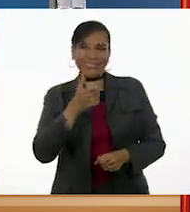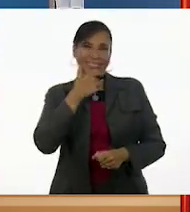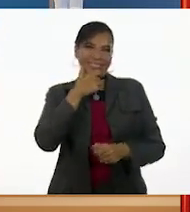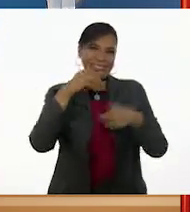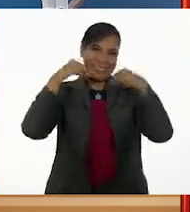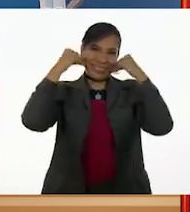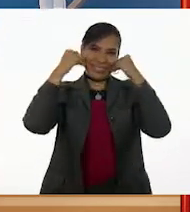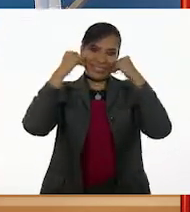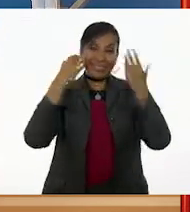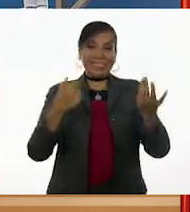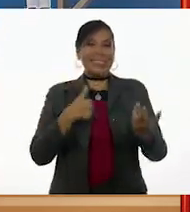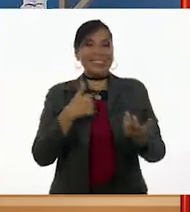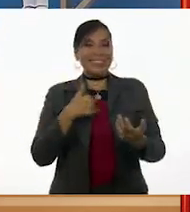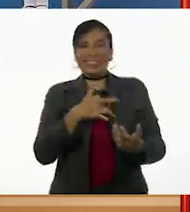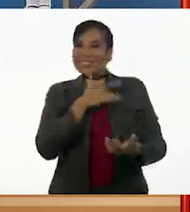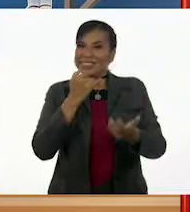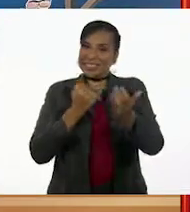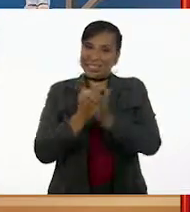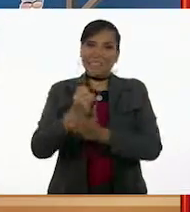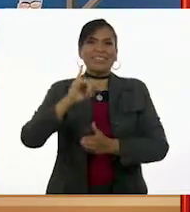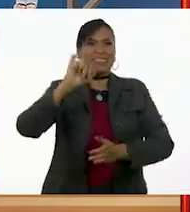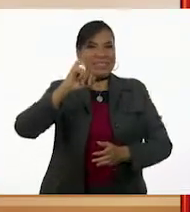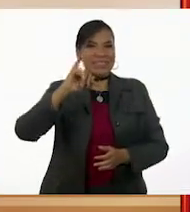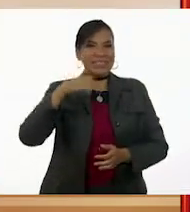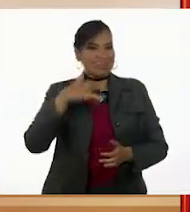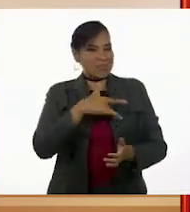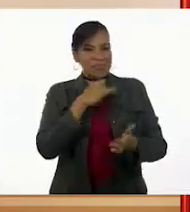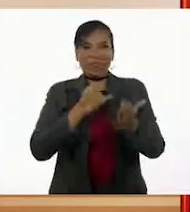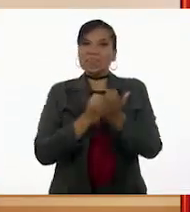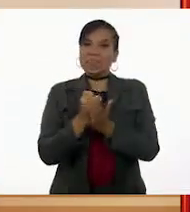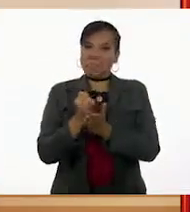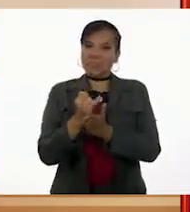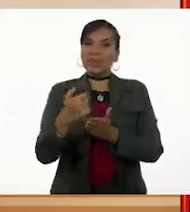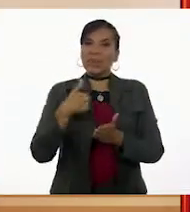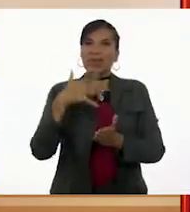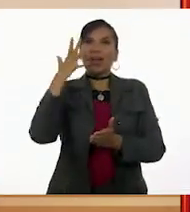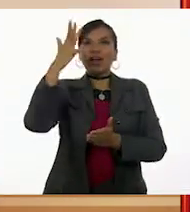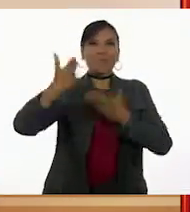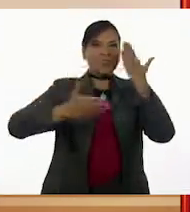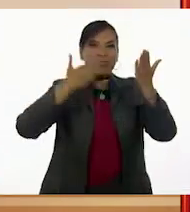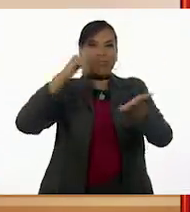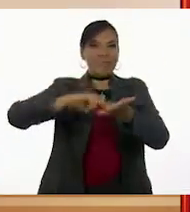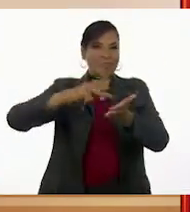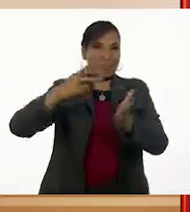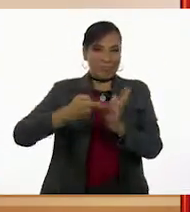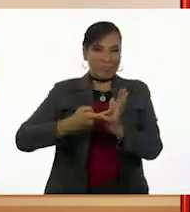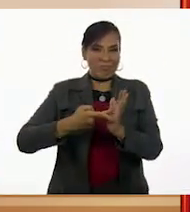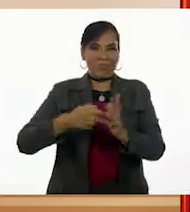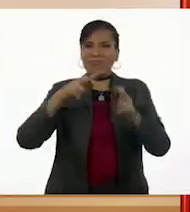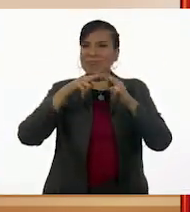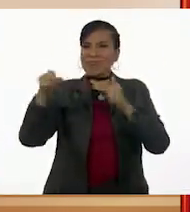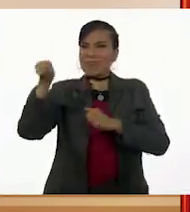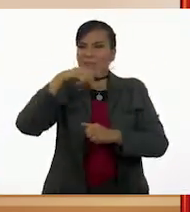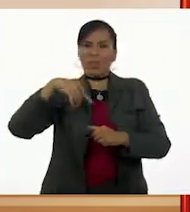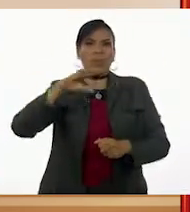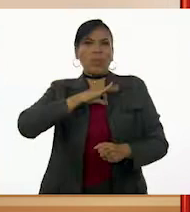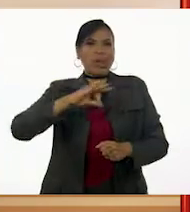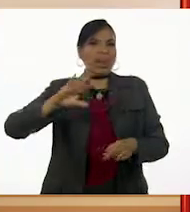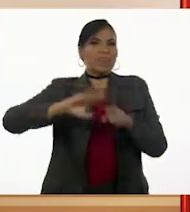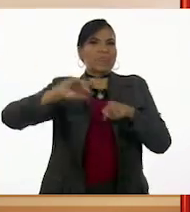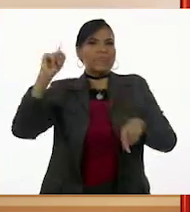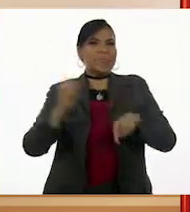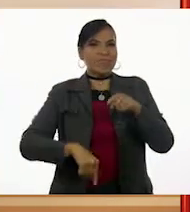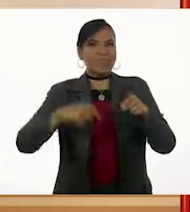sonrisa. ¡Estoy decidido! ¡Sí, sí, sí, estoy decidido! ¡Seré ingeniero! Nada ni nadie me podrá